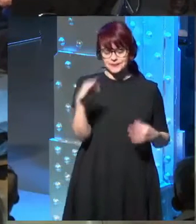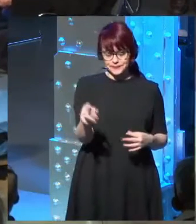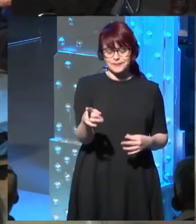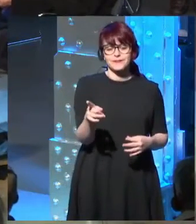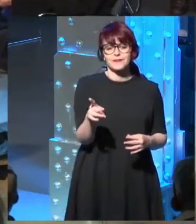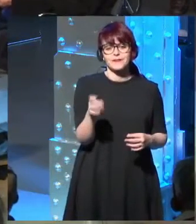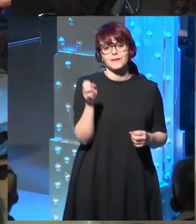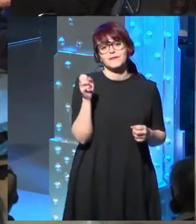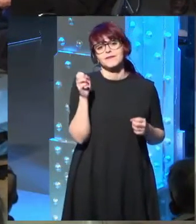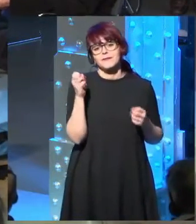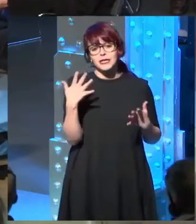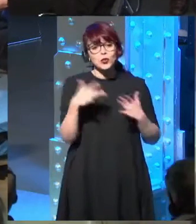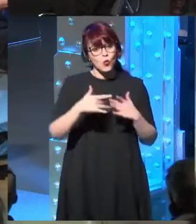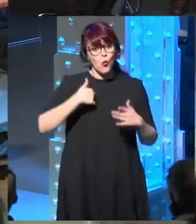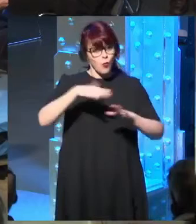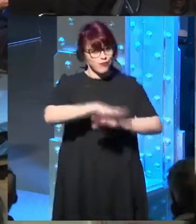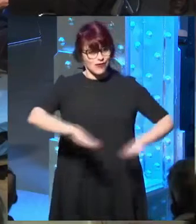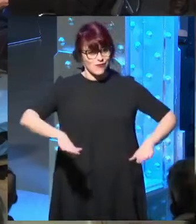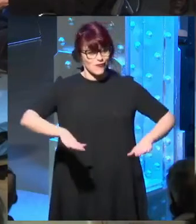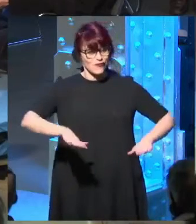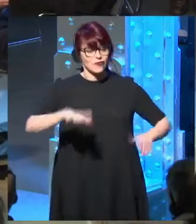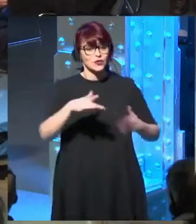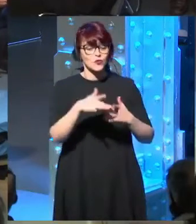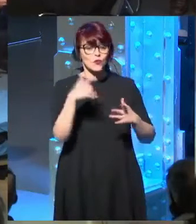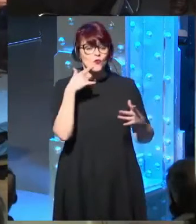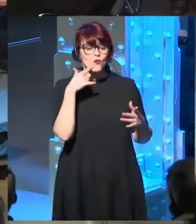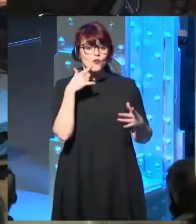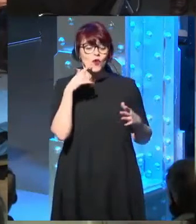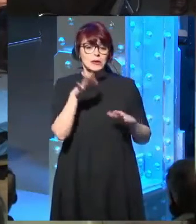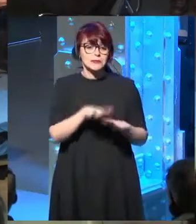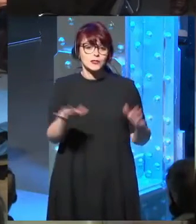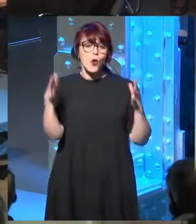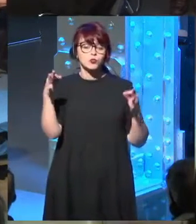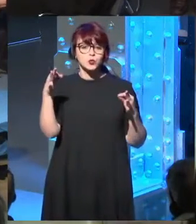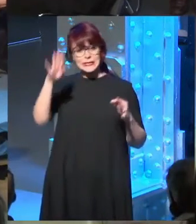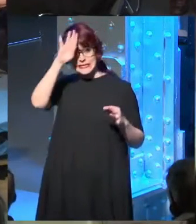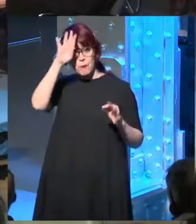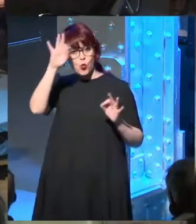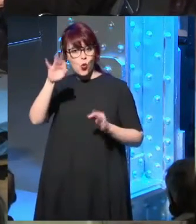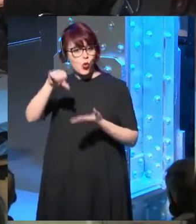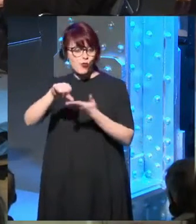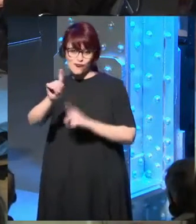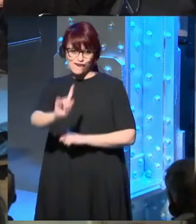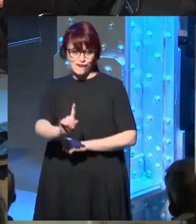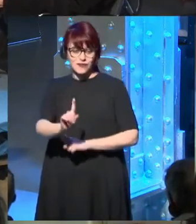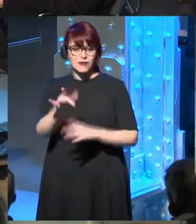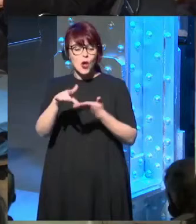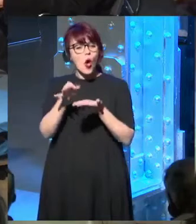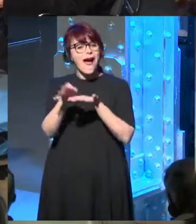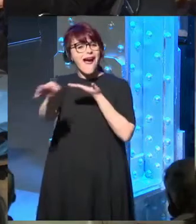¿Cuándo teníamos una casa de